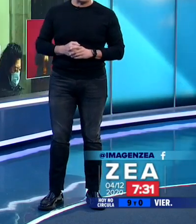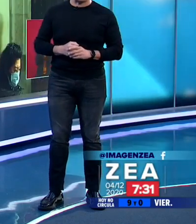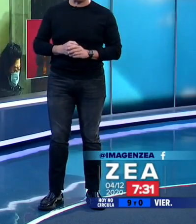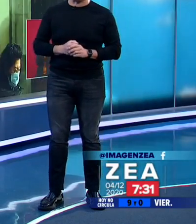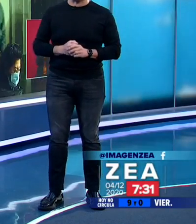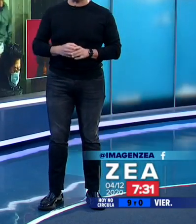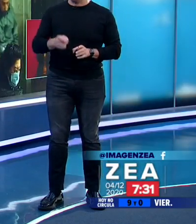hizo ninguna mención. Gracias.